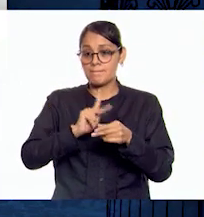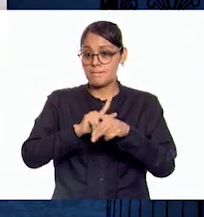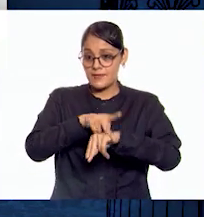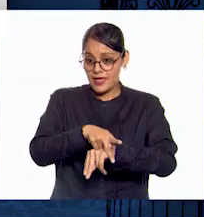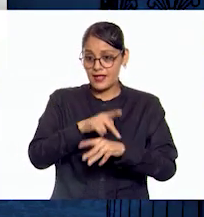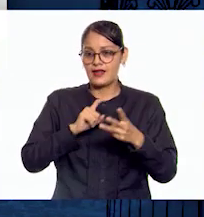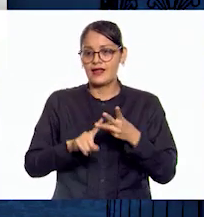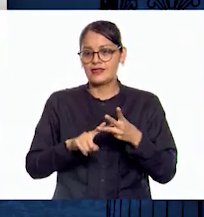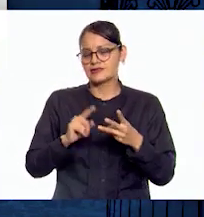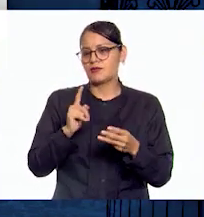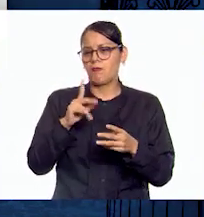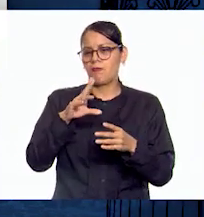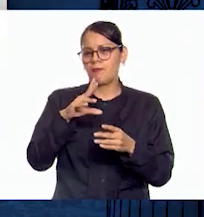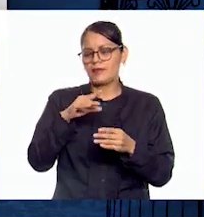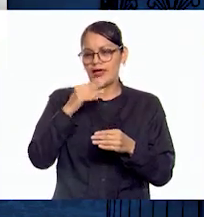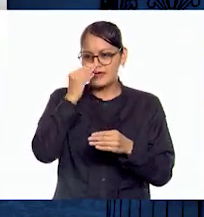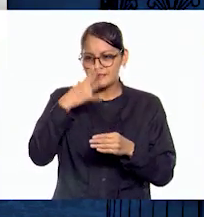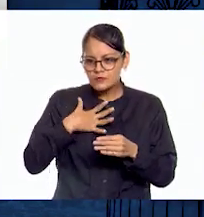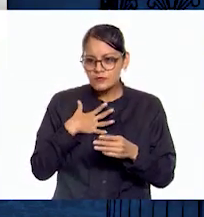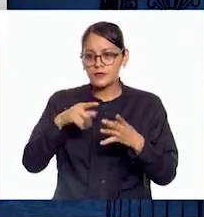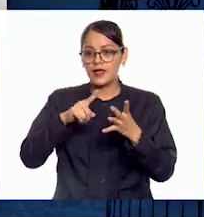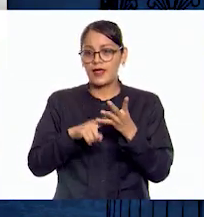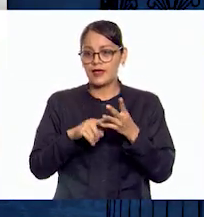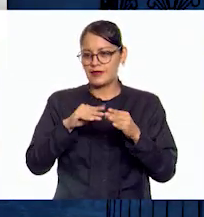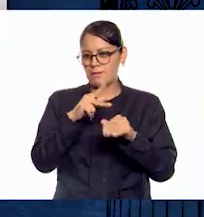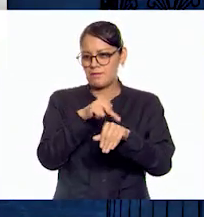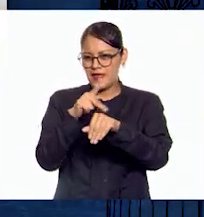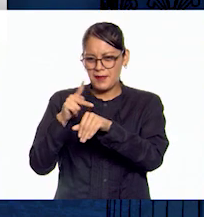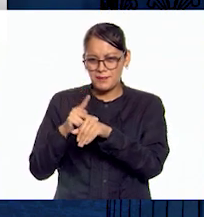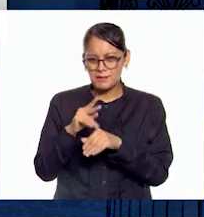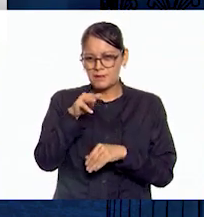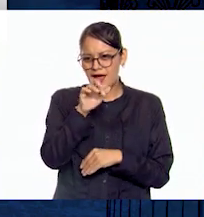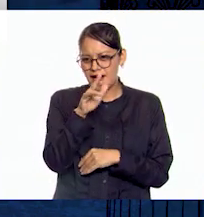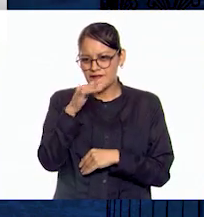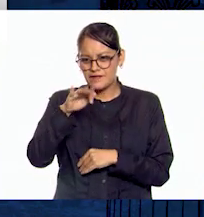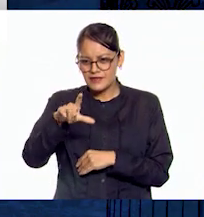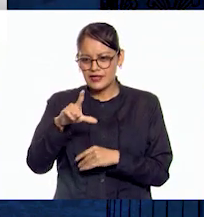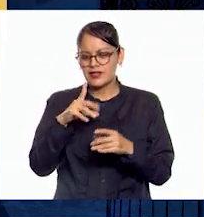preciosas, esencias, marfil y especias, principalmente.